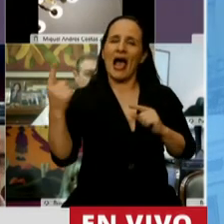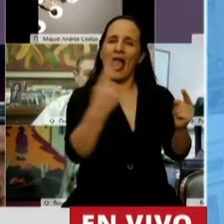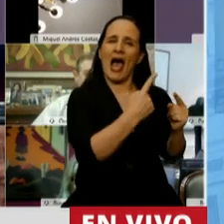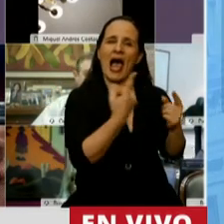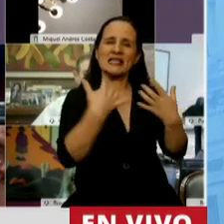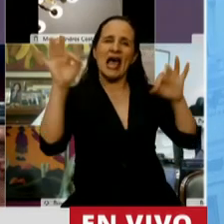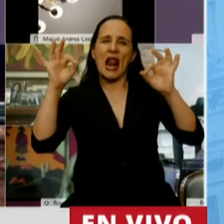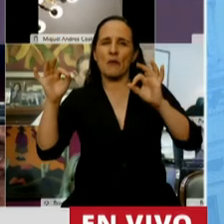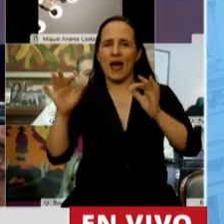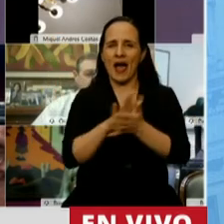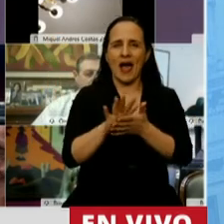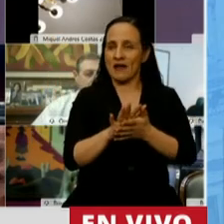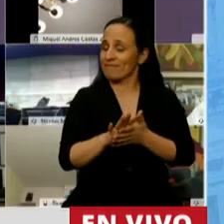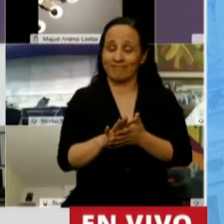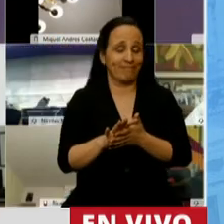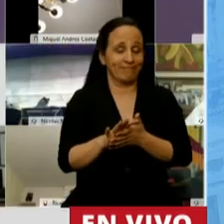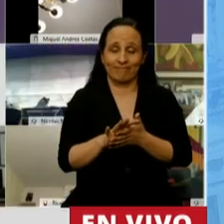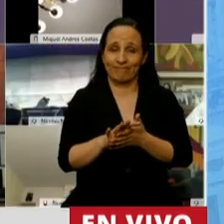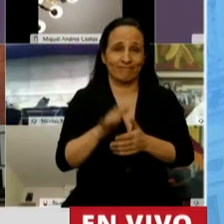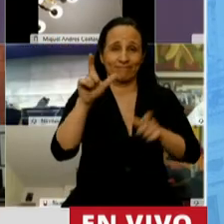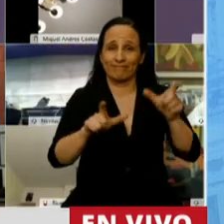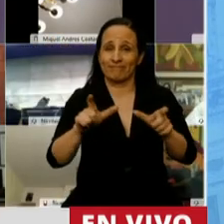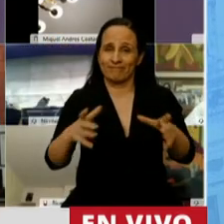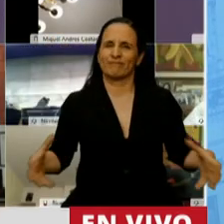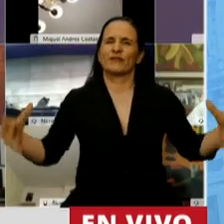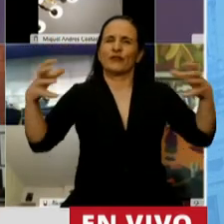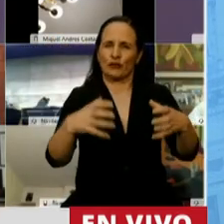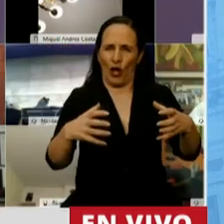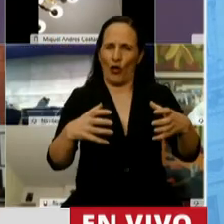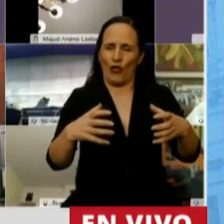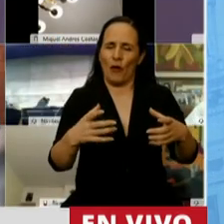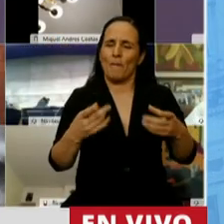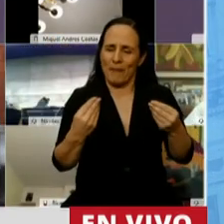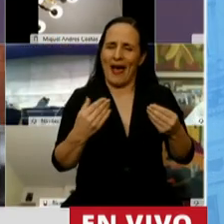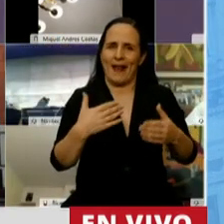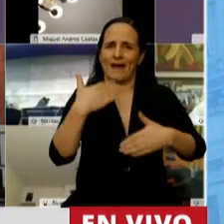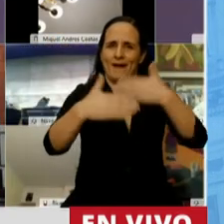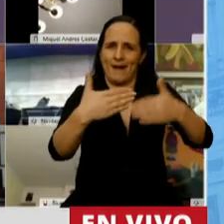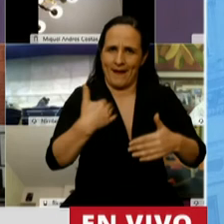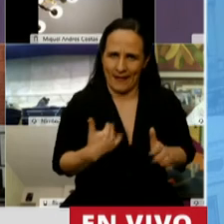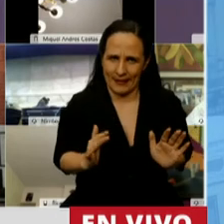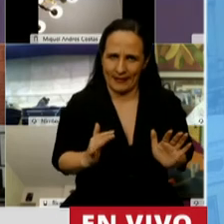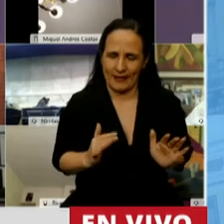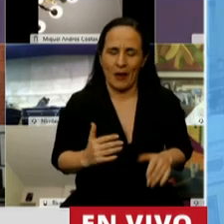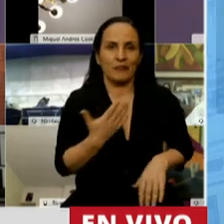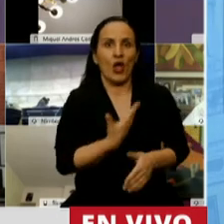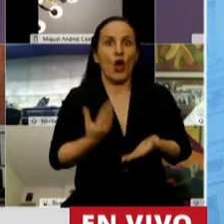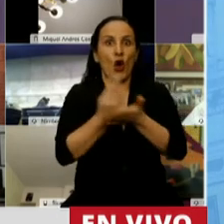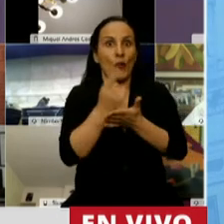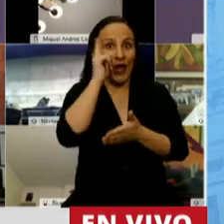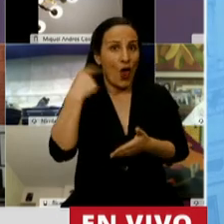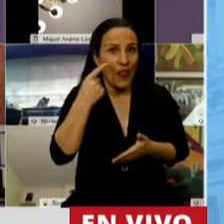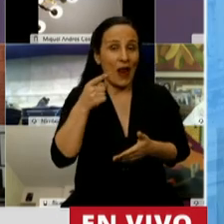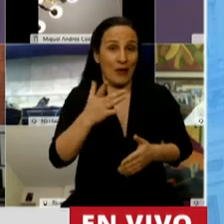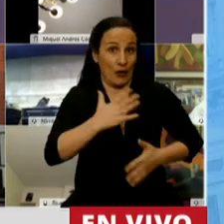Nadie sobra. Y todos son importantes para el desarrollo sostenible de nuestro país. El gobierno del presidente Alberto Fernández,